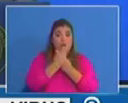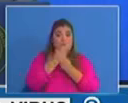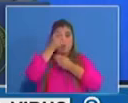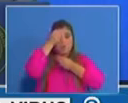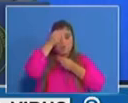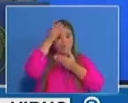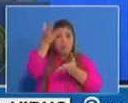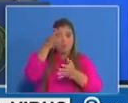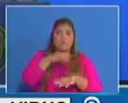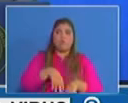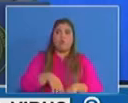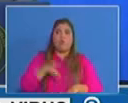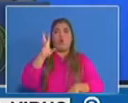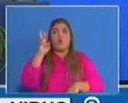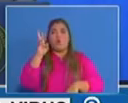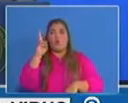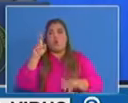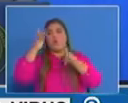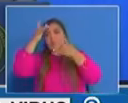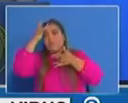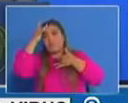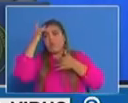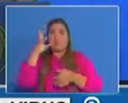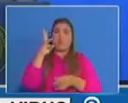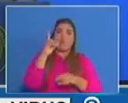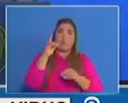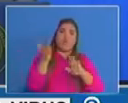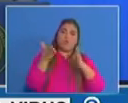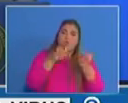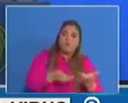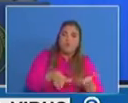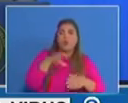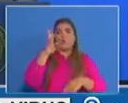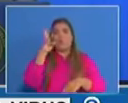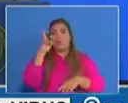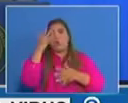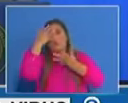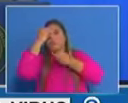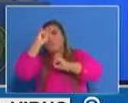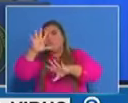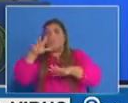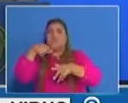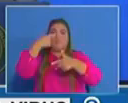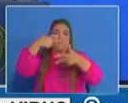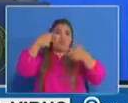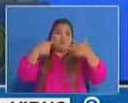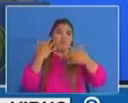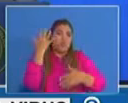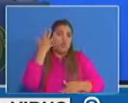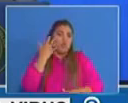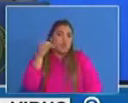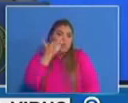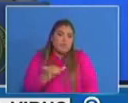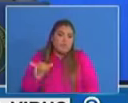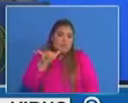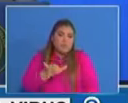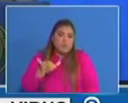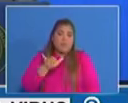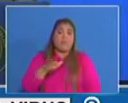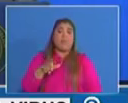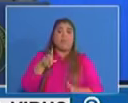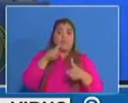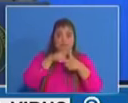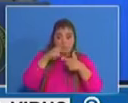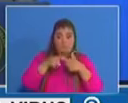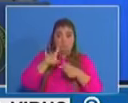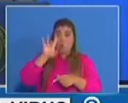se han venido observando sin embargo sabemos que muchos de los casos casi el 85% permanecen